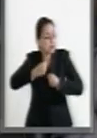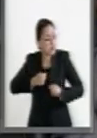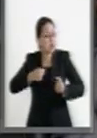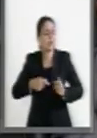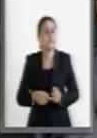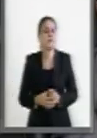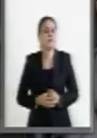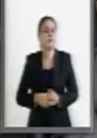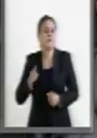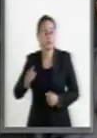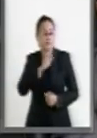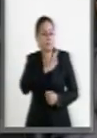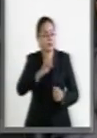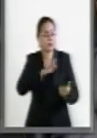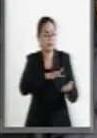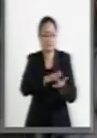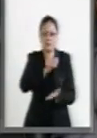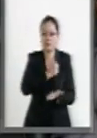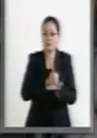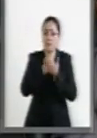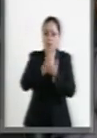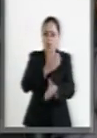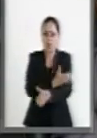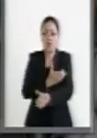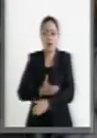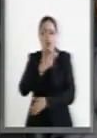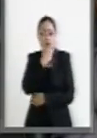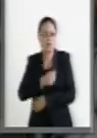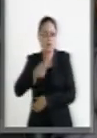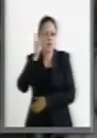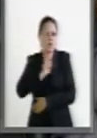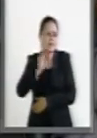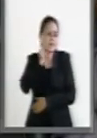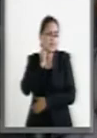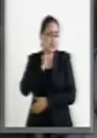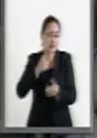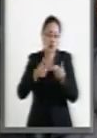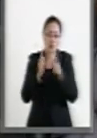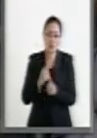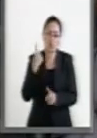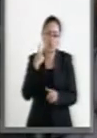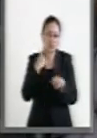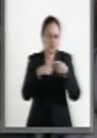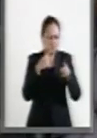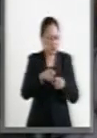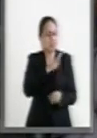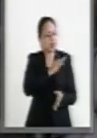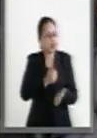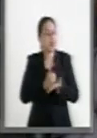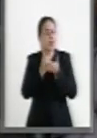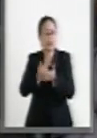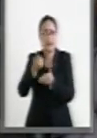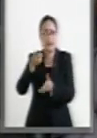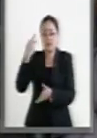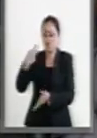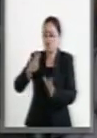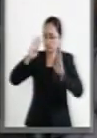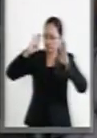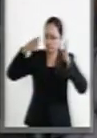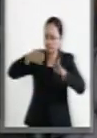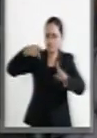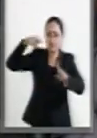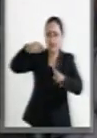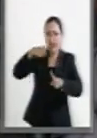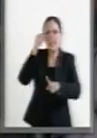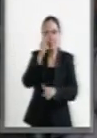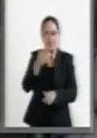ayudar a mis compañeras y mis compañeros senadores de todos los partidos. Es su vocación, es su